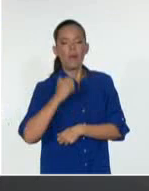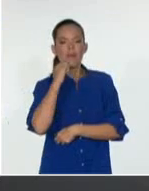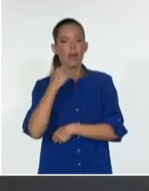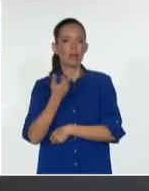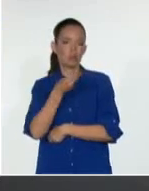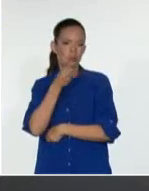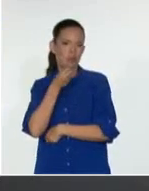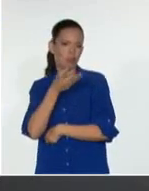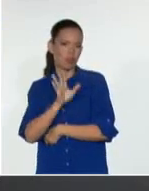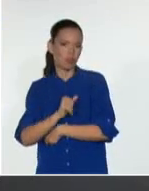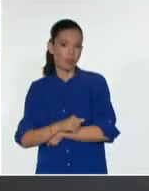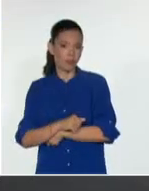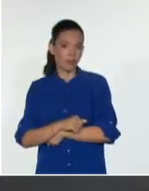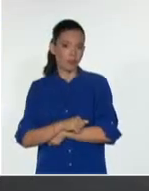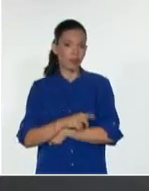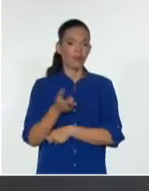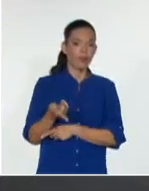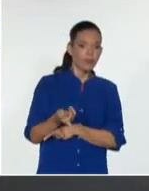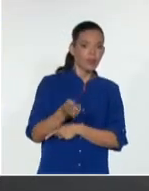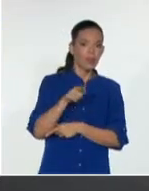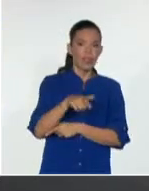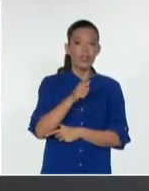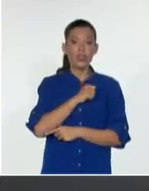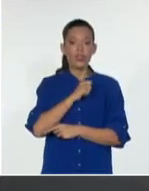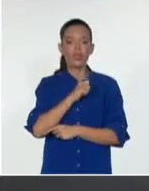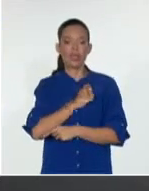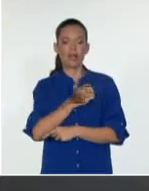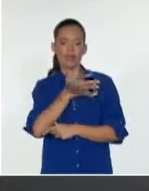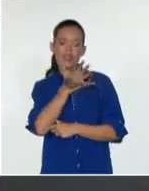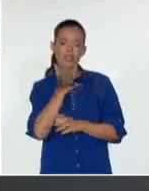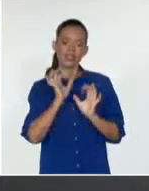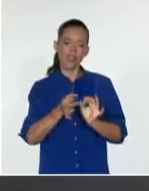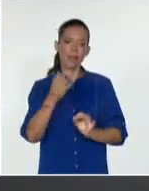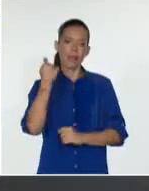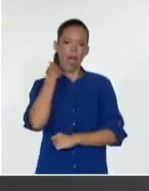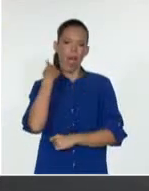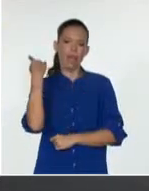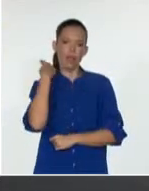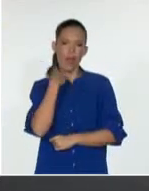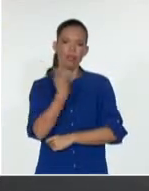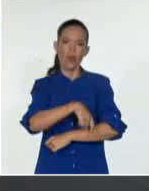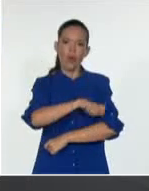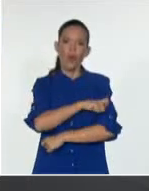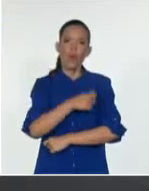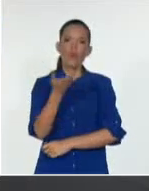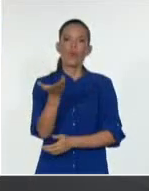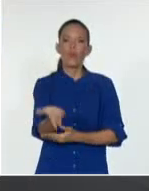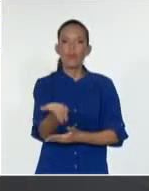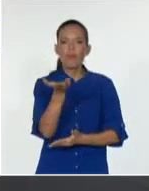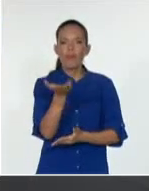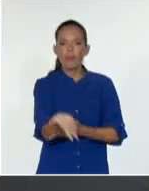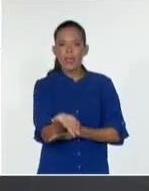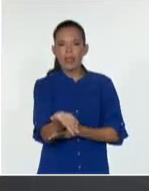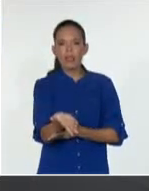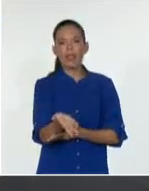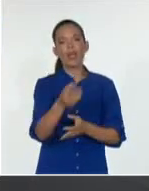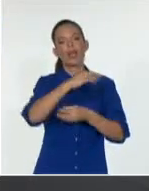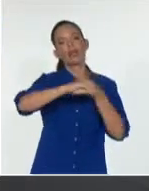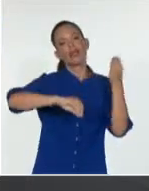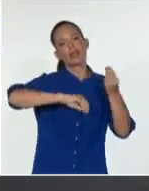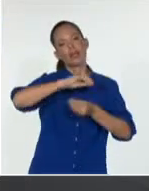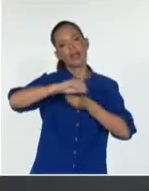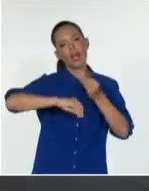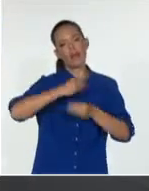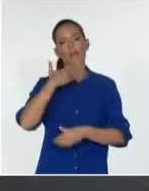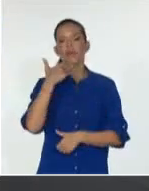ese modelo o sus semejantes, y cada año los ciudadanos de a pie exigen cambios, y no pasa mucho, como tampoco a escala mundial.